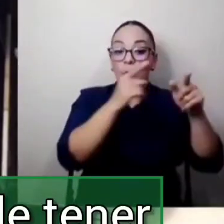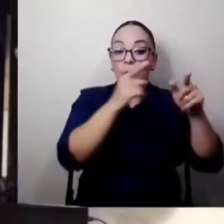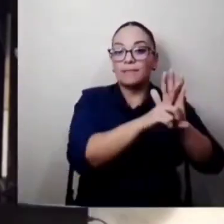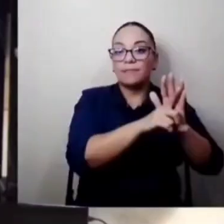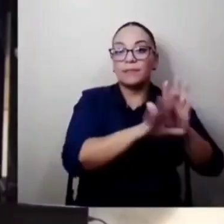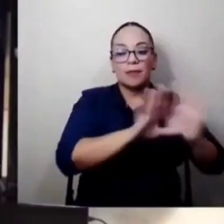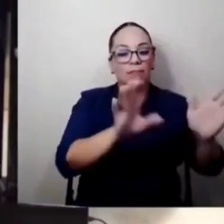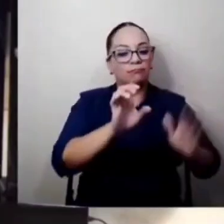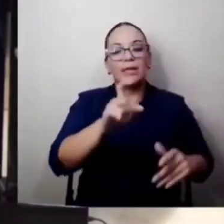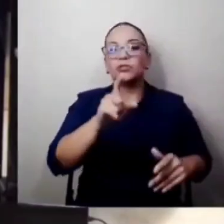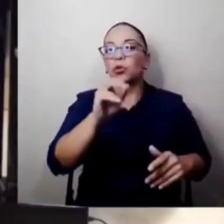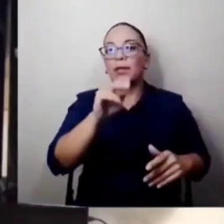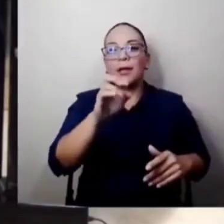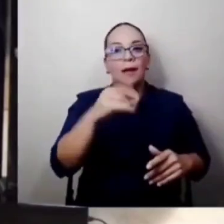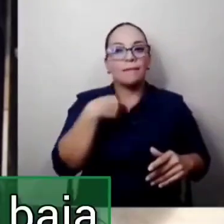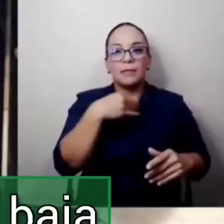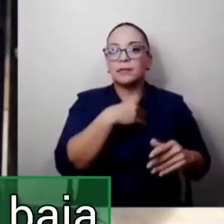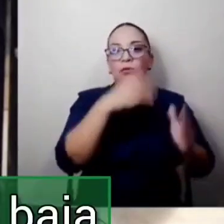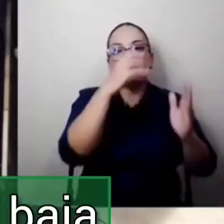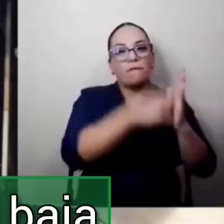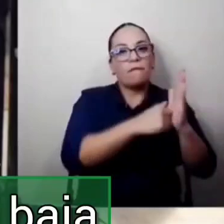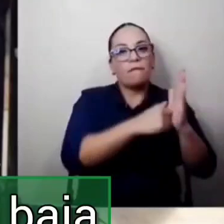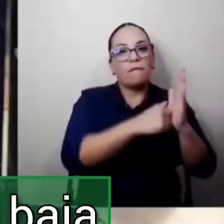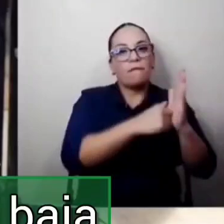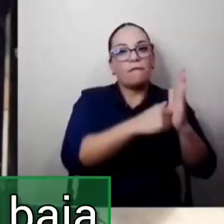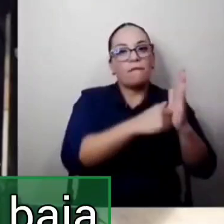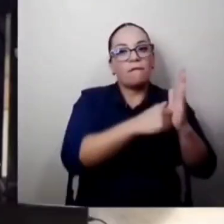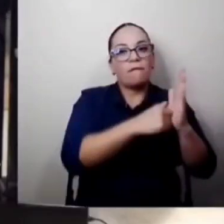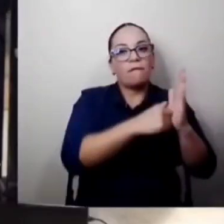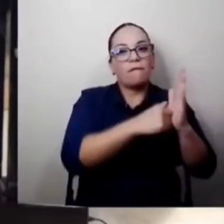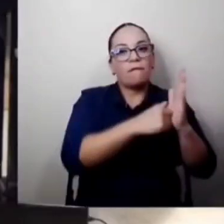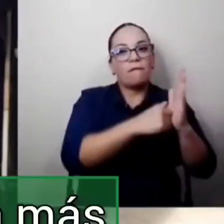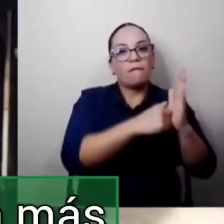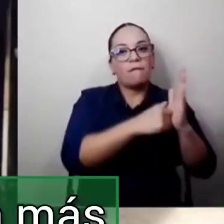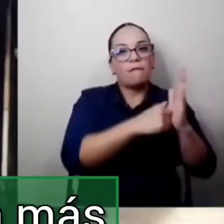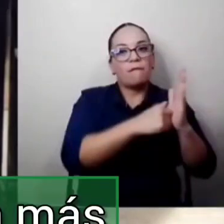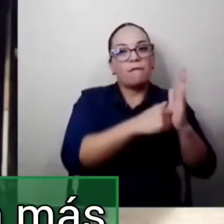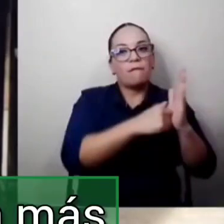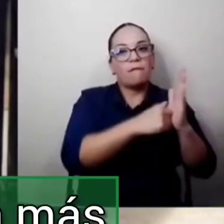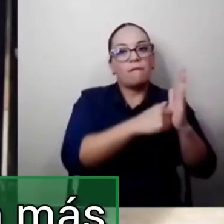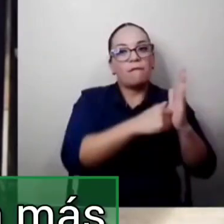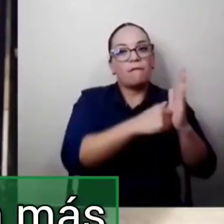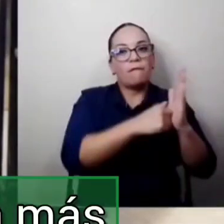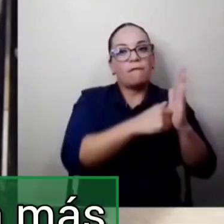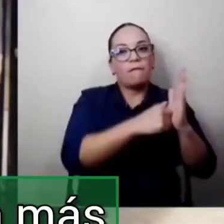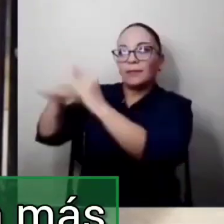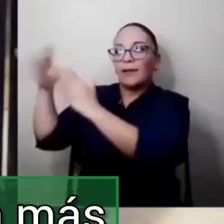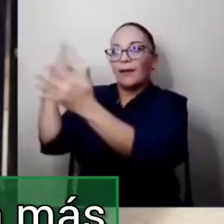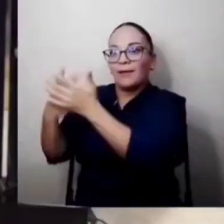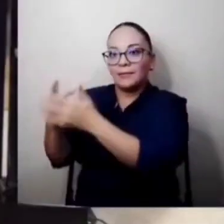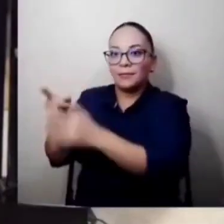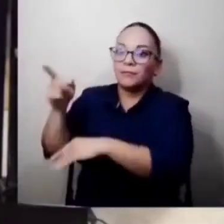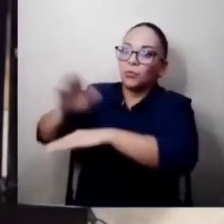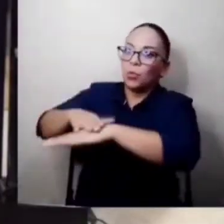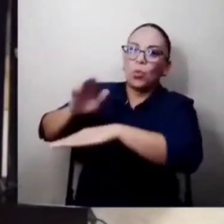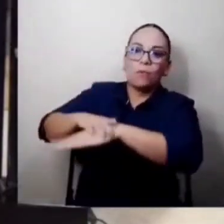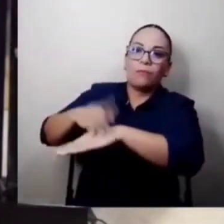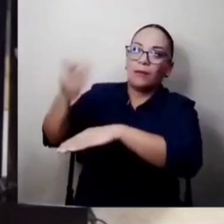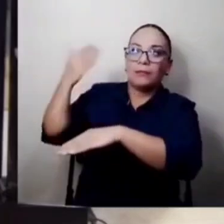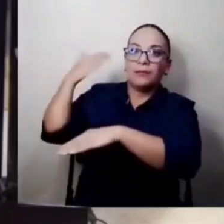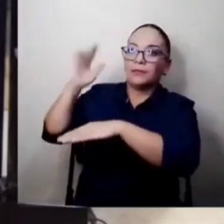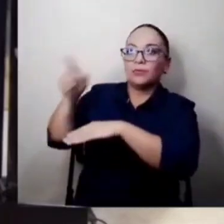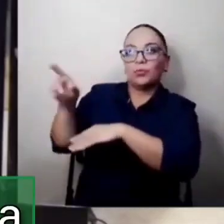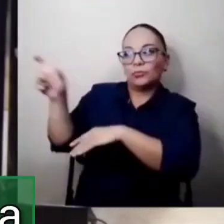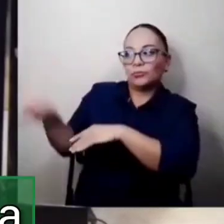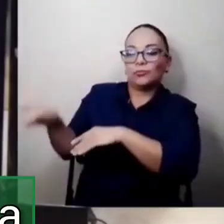de tener que rebajar ese dinero. No la mete hasta la cárcel si no lo baja. Y además fue por culpa de alguien más. Ellos se